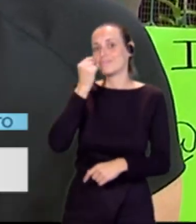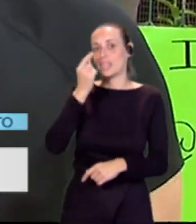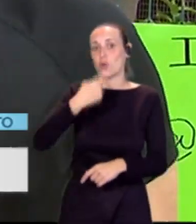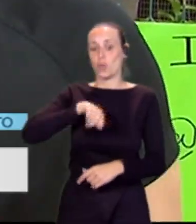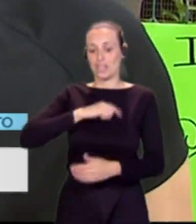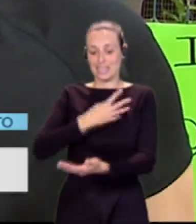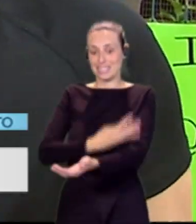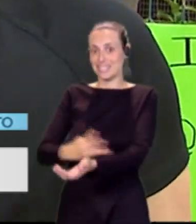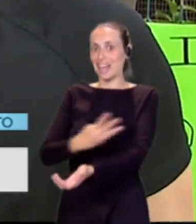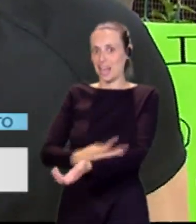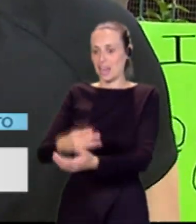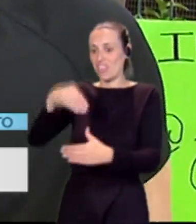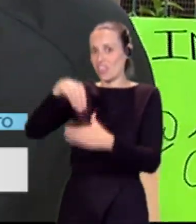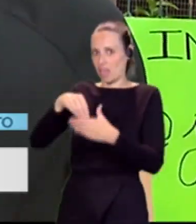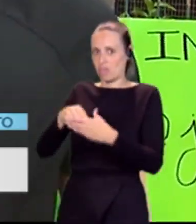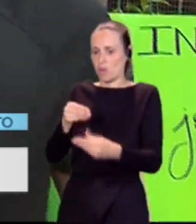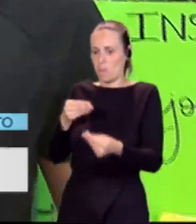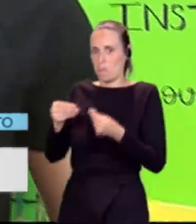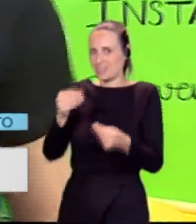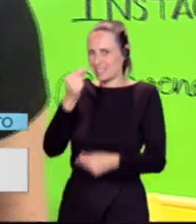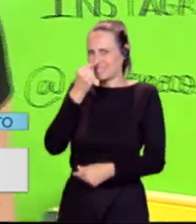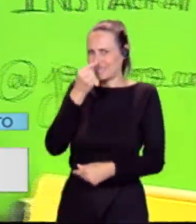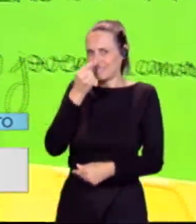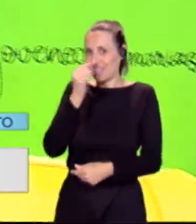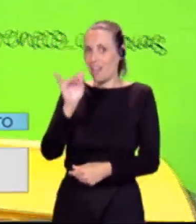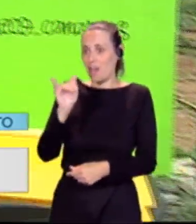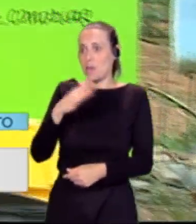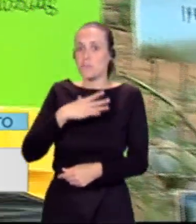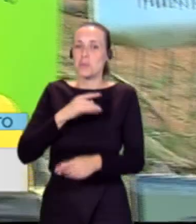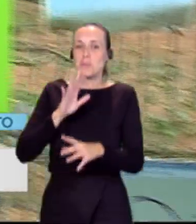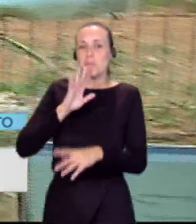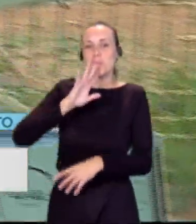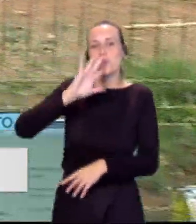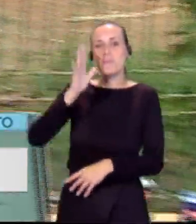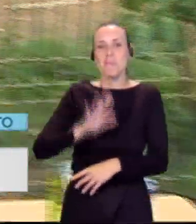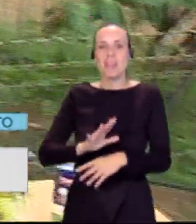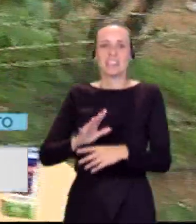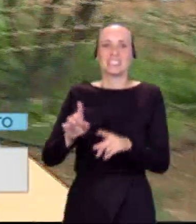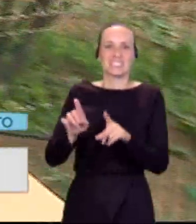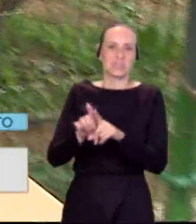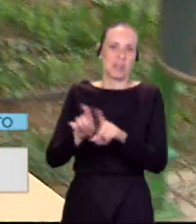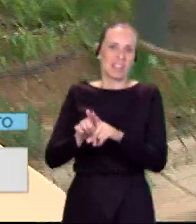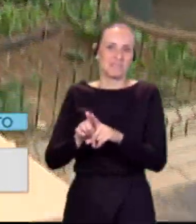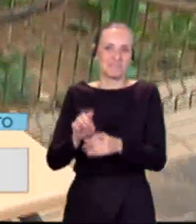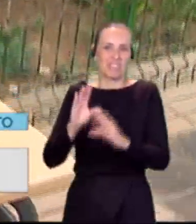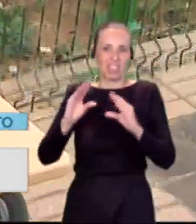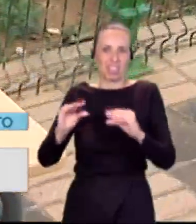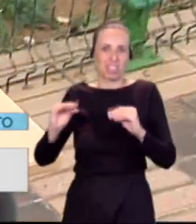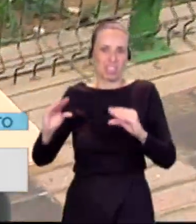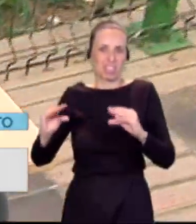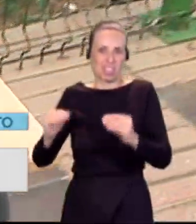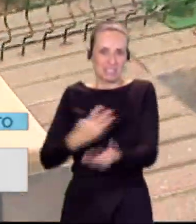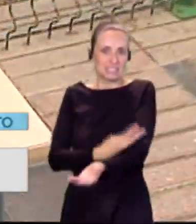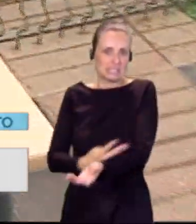sangre se encuentran pequeñas partículas de plástico que suelen confundirse con ateromas, con placas de colesterol. Y en verdad no es